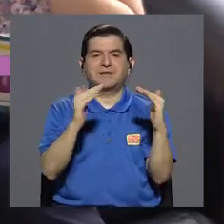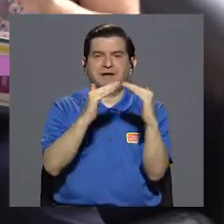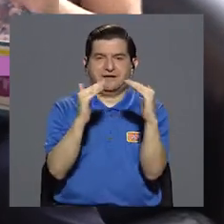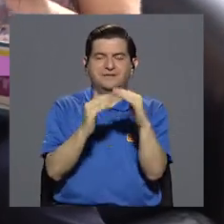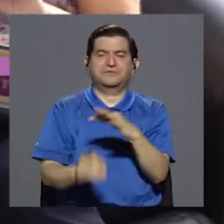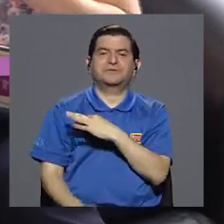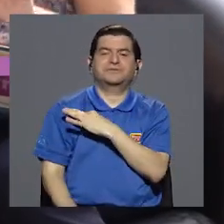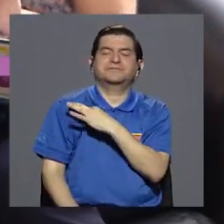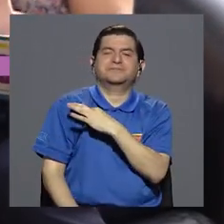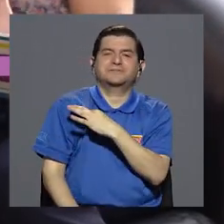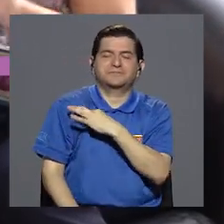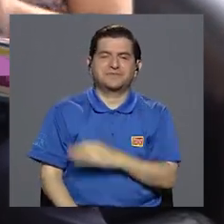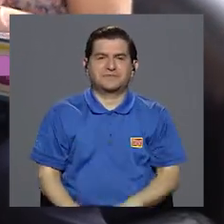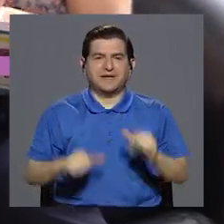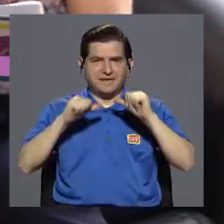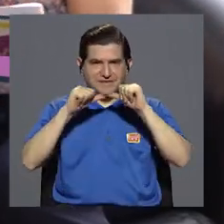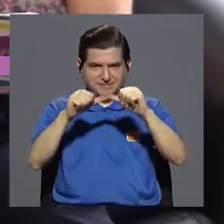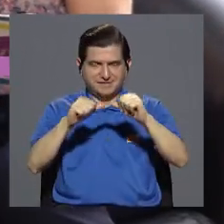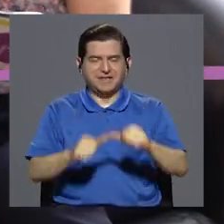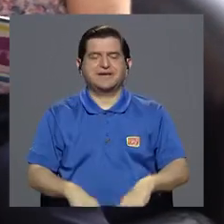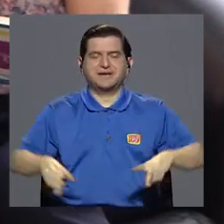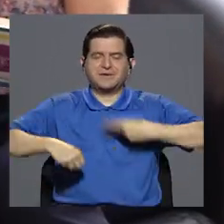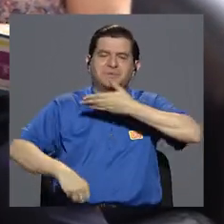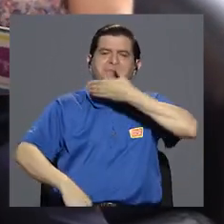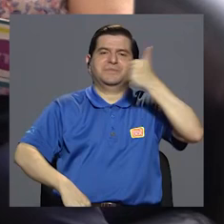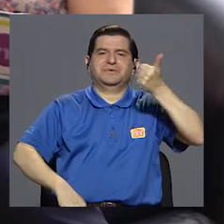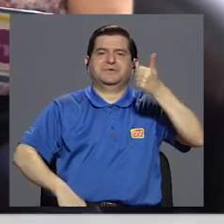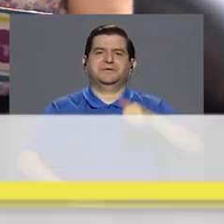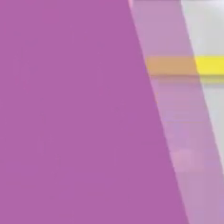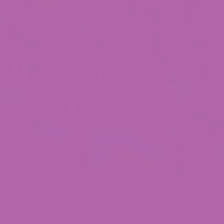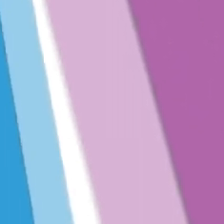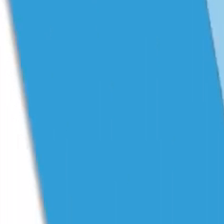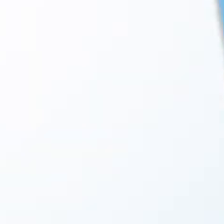casa, les invitamos a que continúen con más de Vivir Mejor.